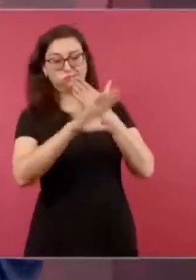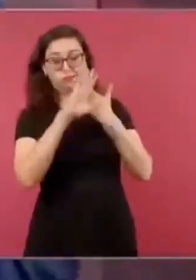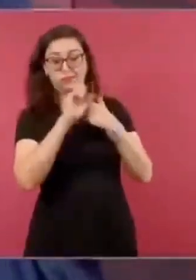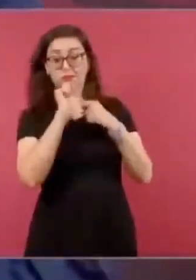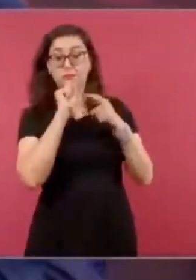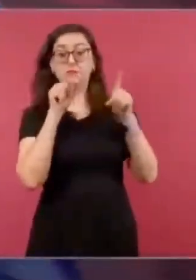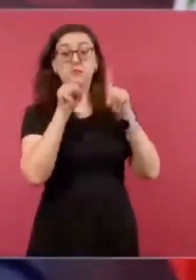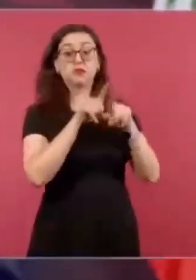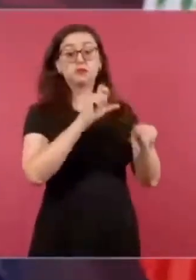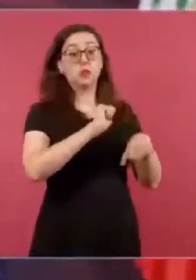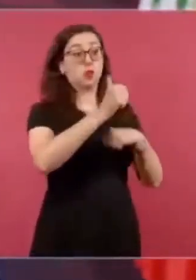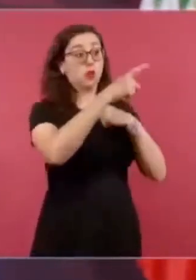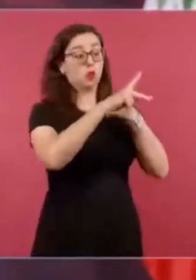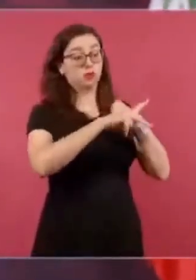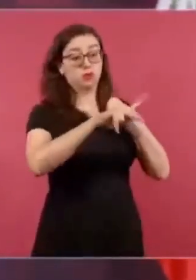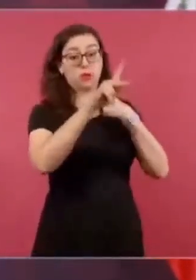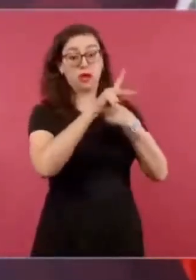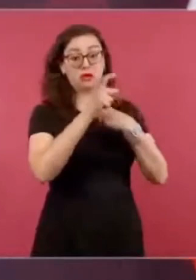famosísimos.